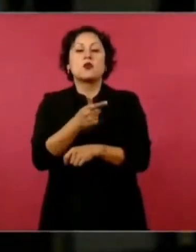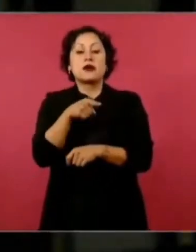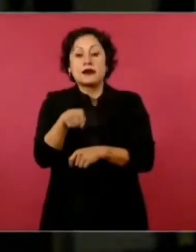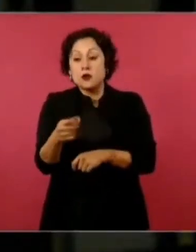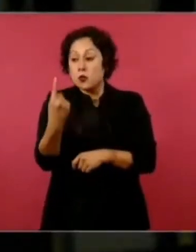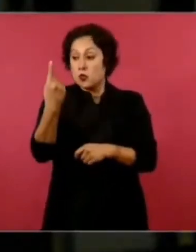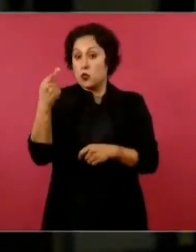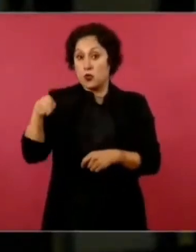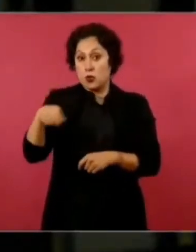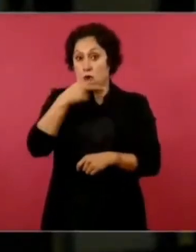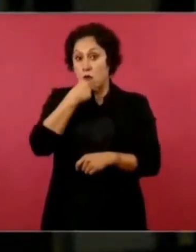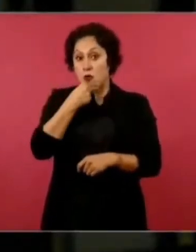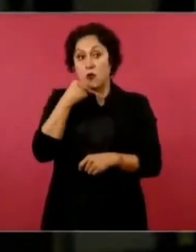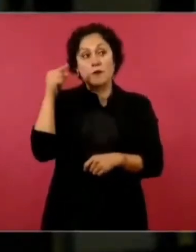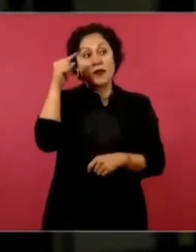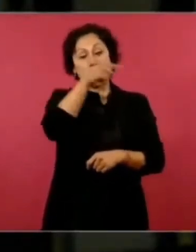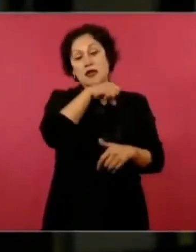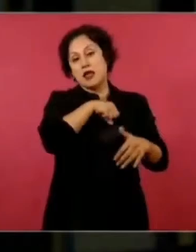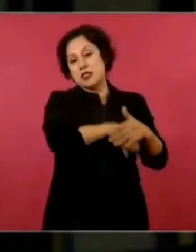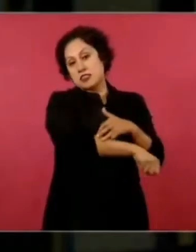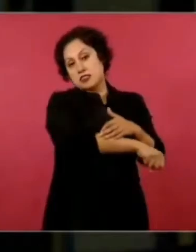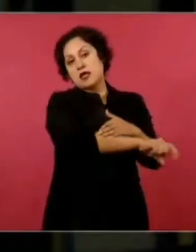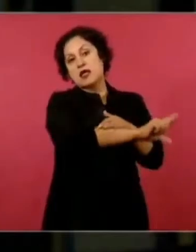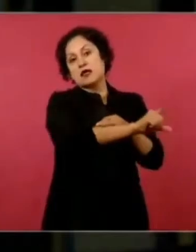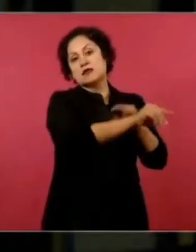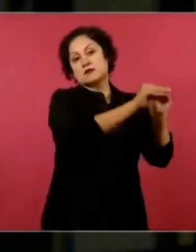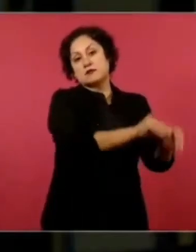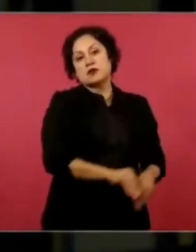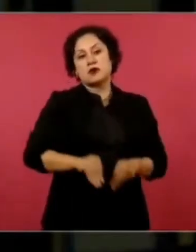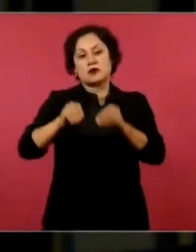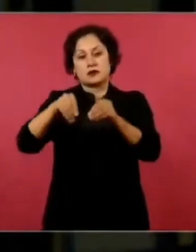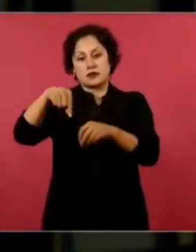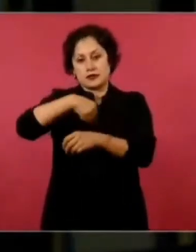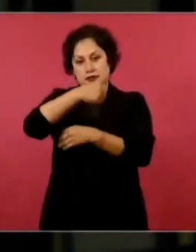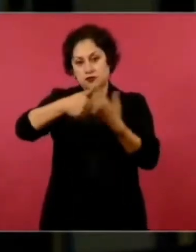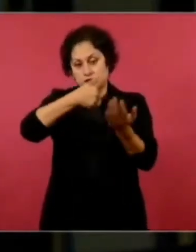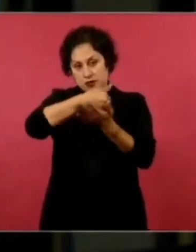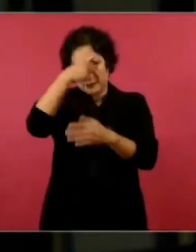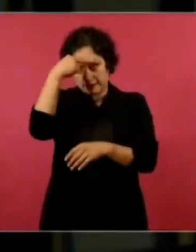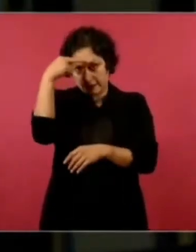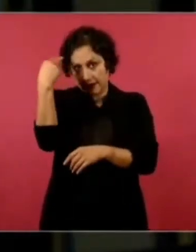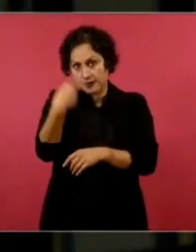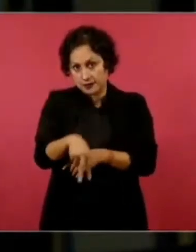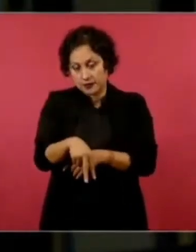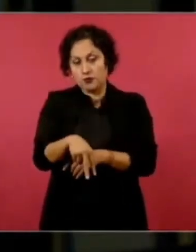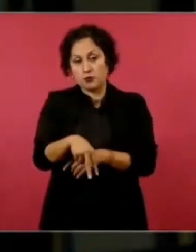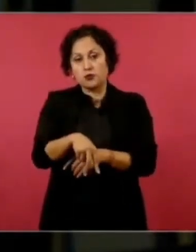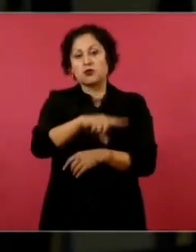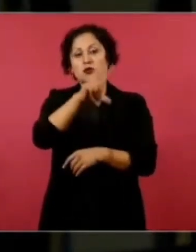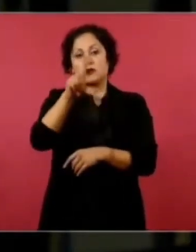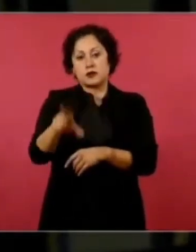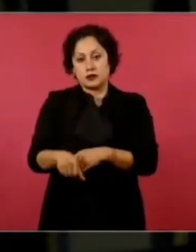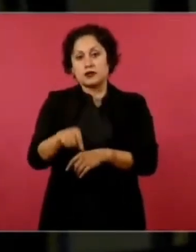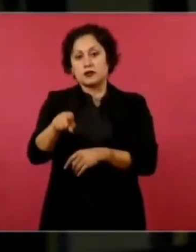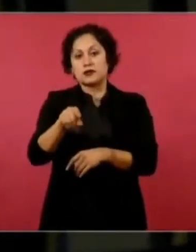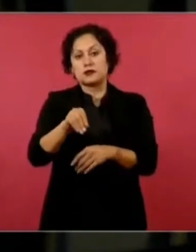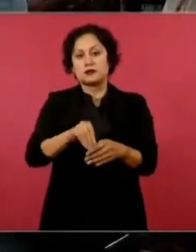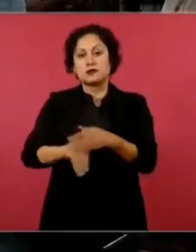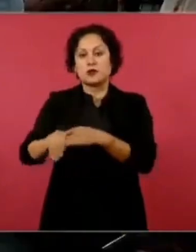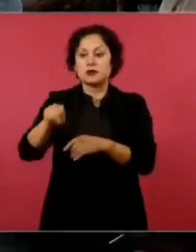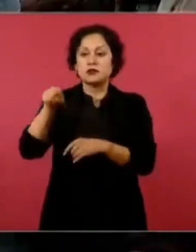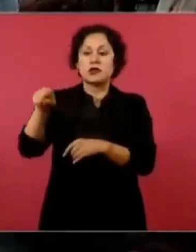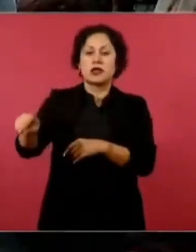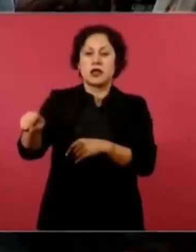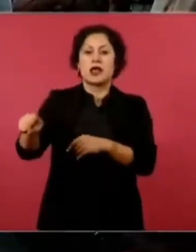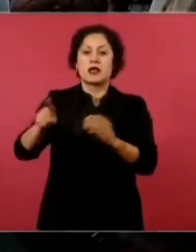después fue trasladado a Morelia 8, en la Ciudad de México, aquí en la Colonia Roma. Y posteriormente visto en el campo militar número uno,